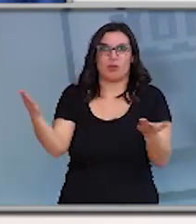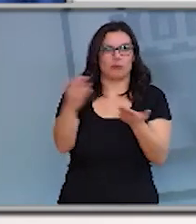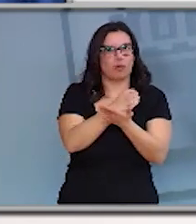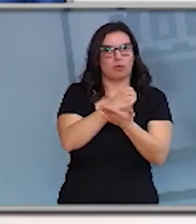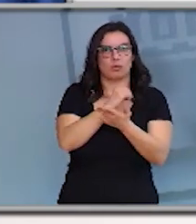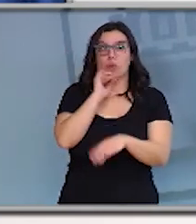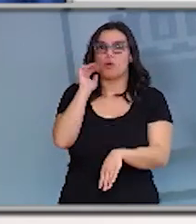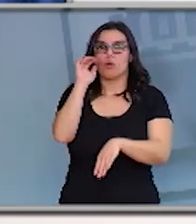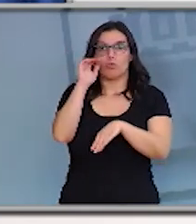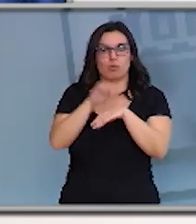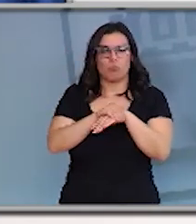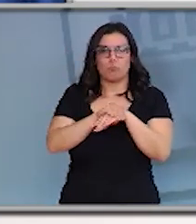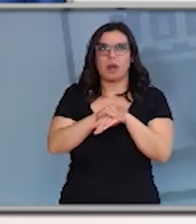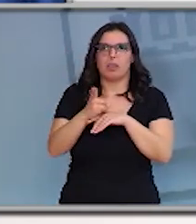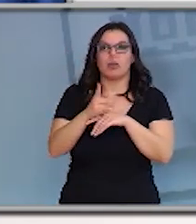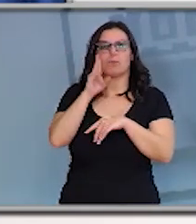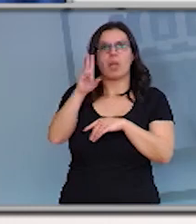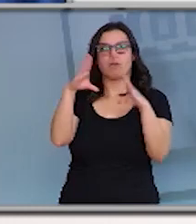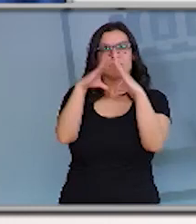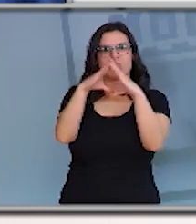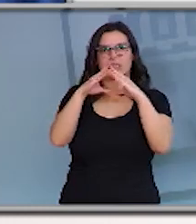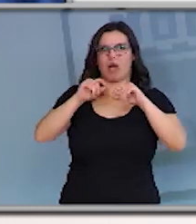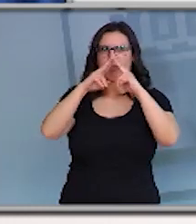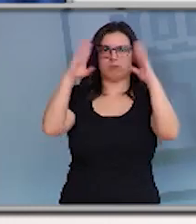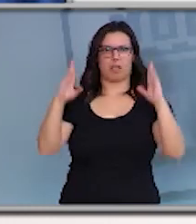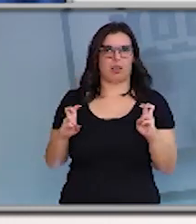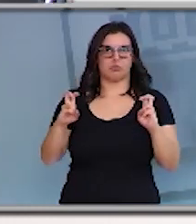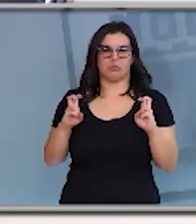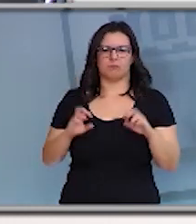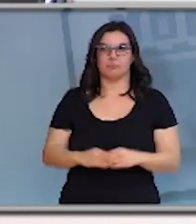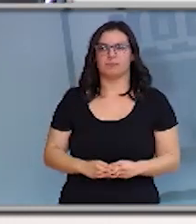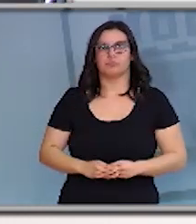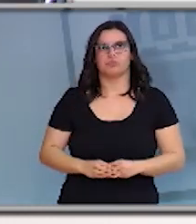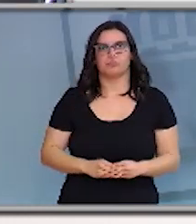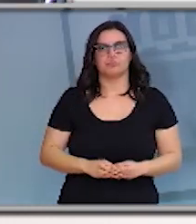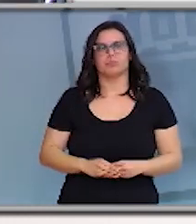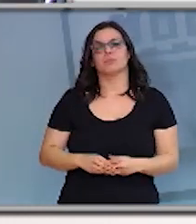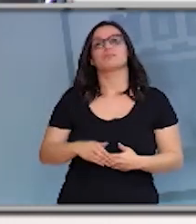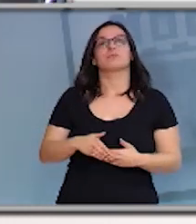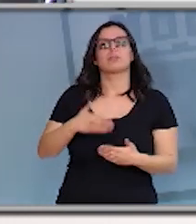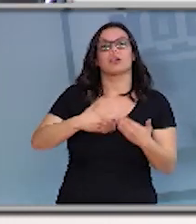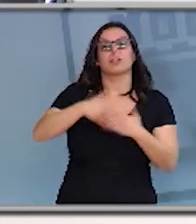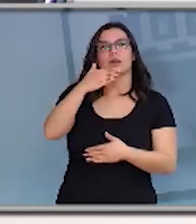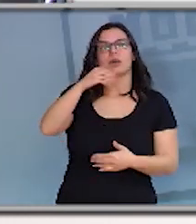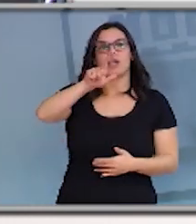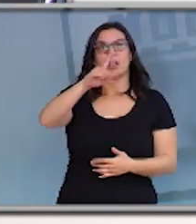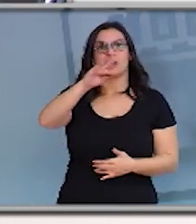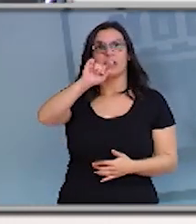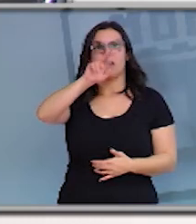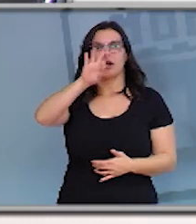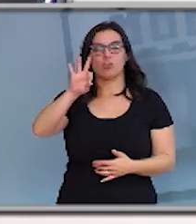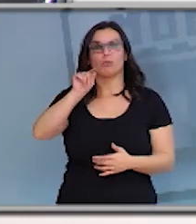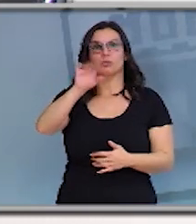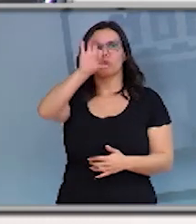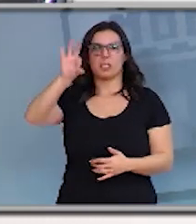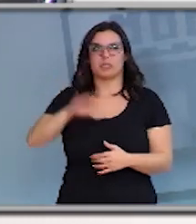siga la liturgia desde su casa. Laura Cornejo, eldiario.es. ¿En qué momento